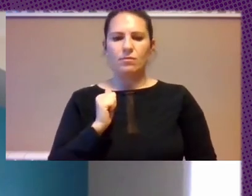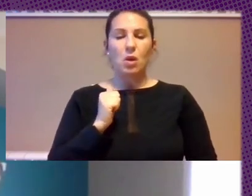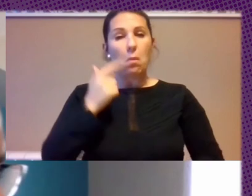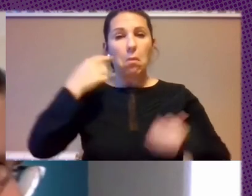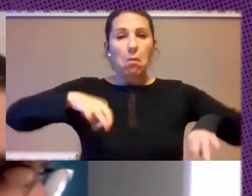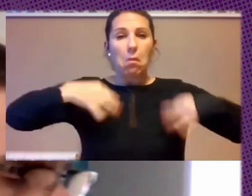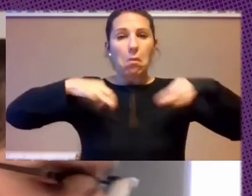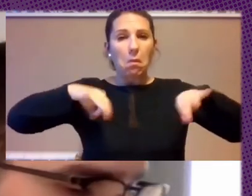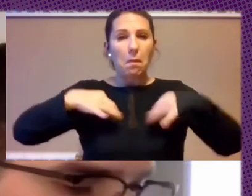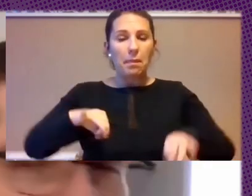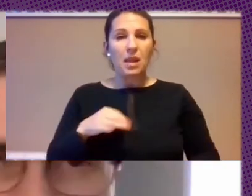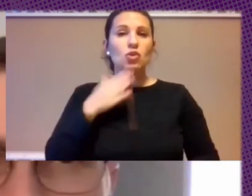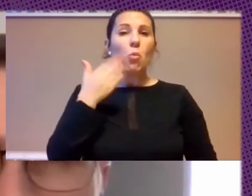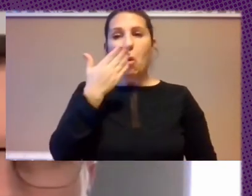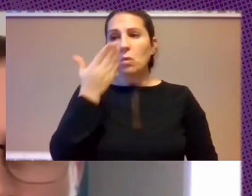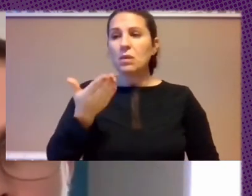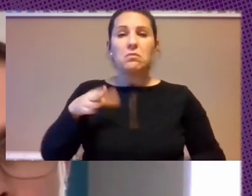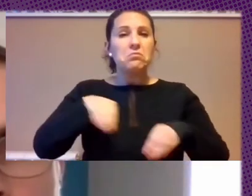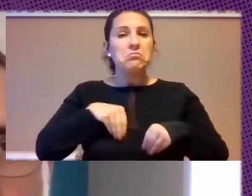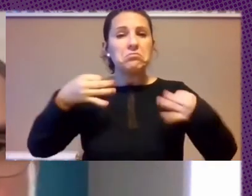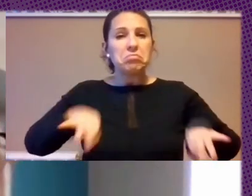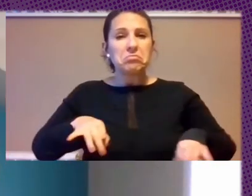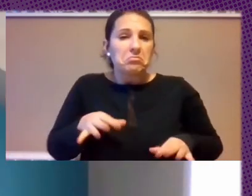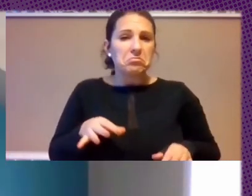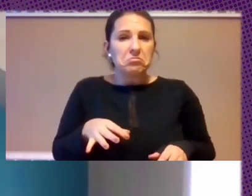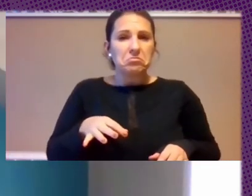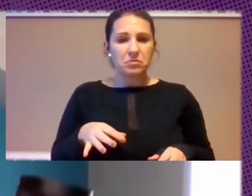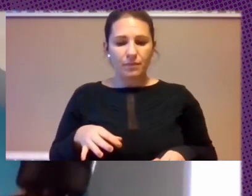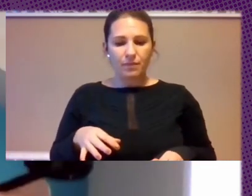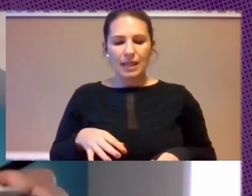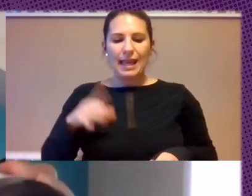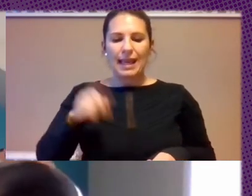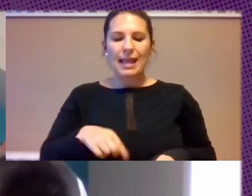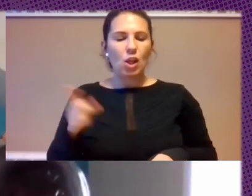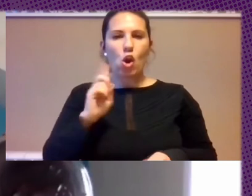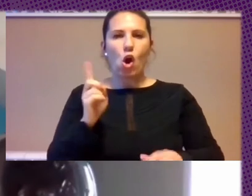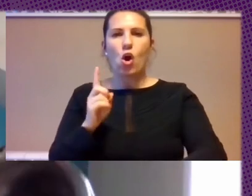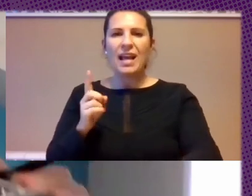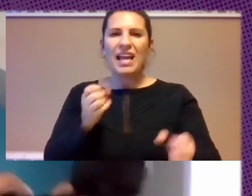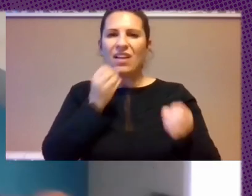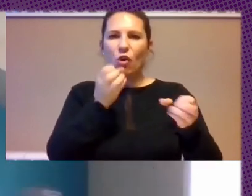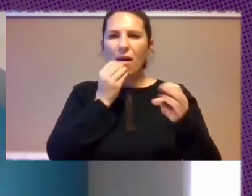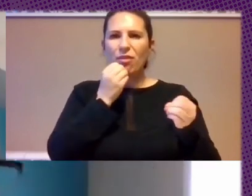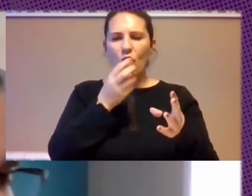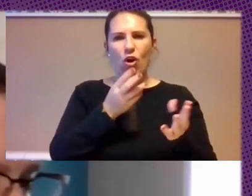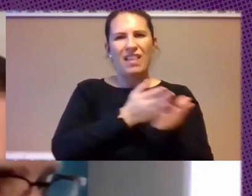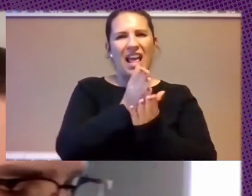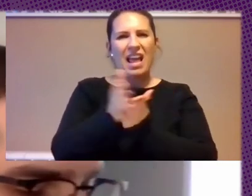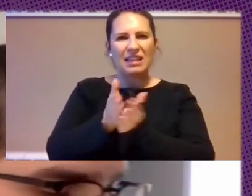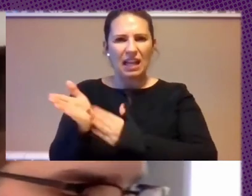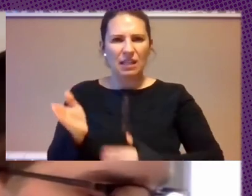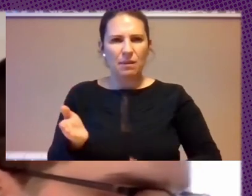Resignación Hacia Estas Tecnologías Y Hay Una Muy Efectiva Desinformación Hacia Alternativas Muy Muy Efectiva